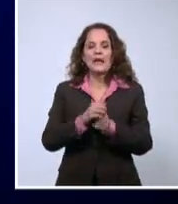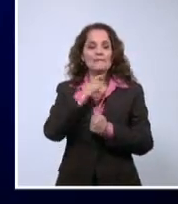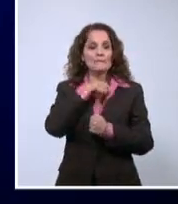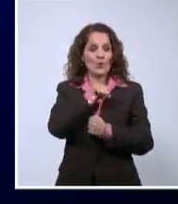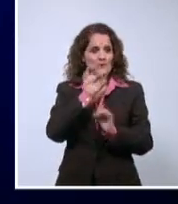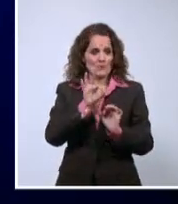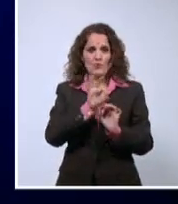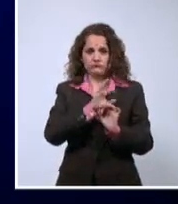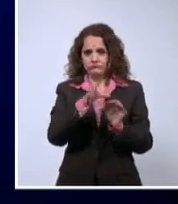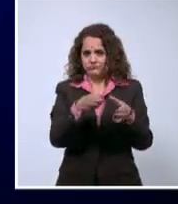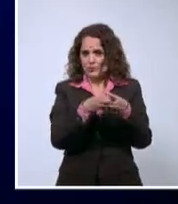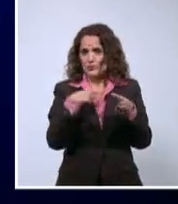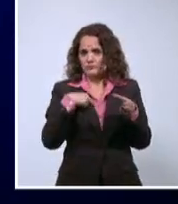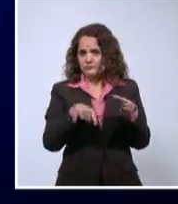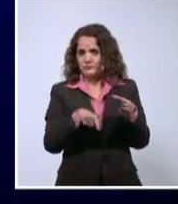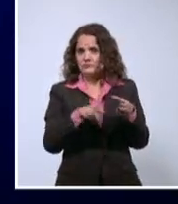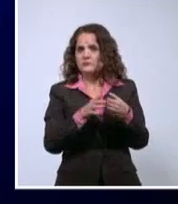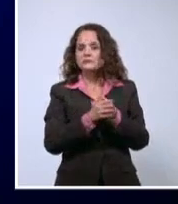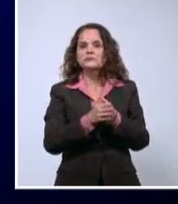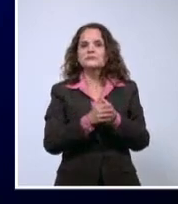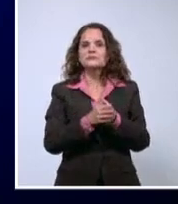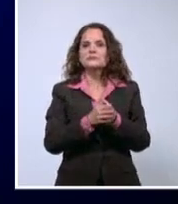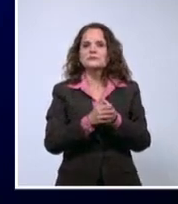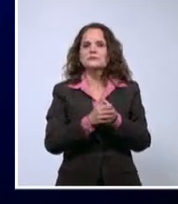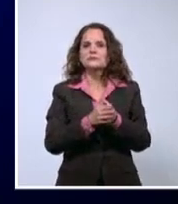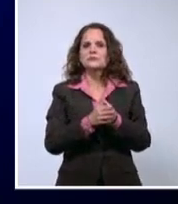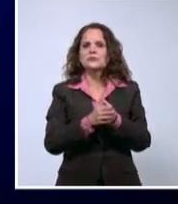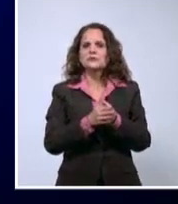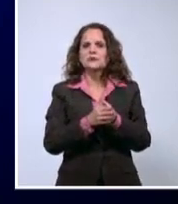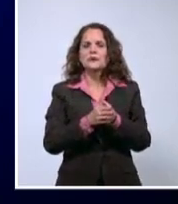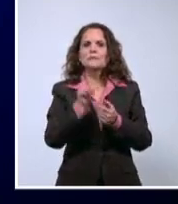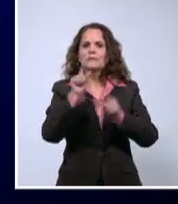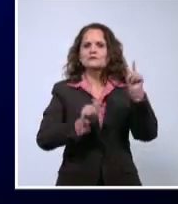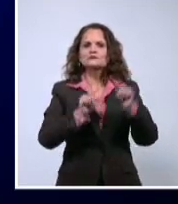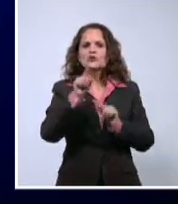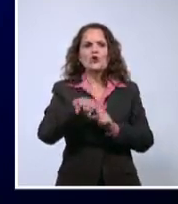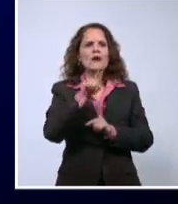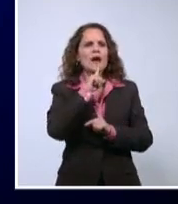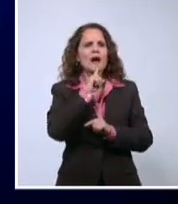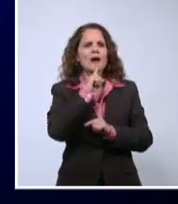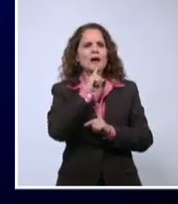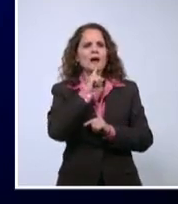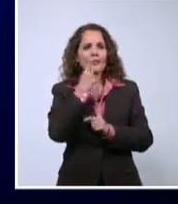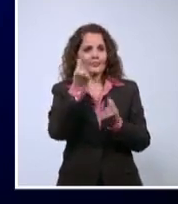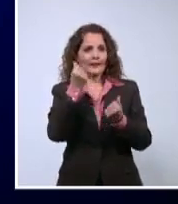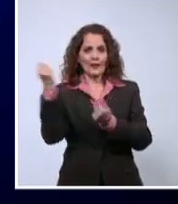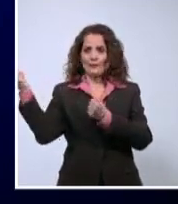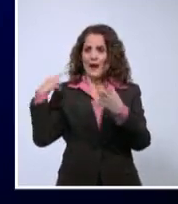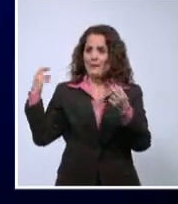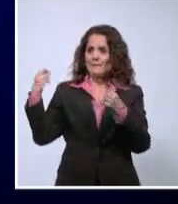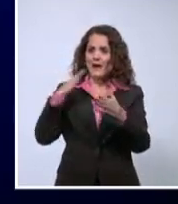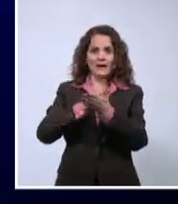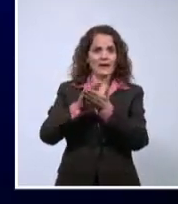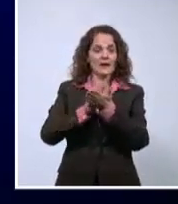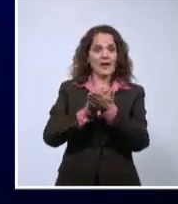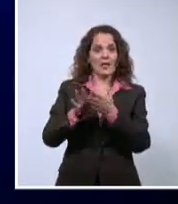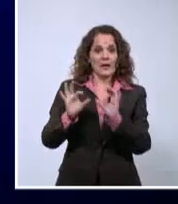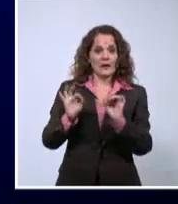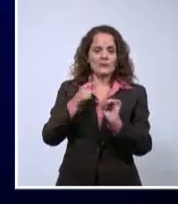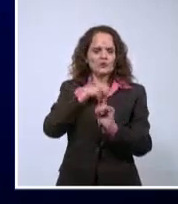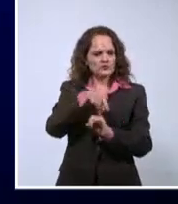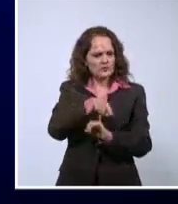parón, mucha gente dejaron de enviar dinero aquí a la isla. Si va a haber un parón, si va a haber un parón de verdad.